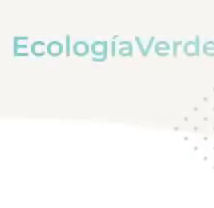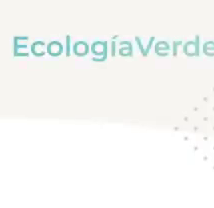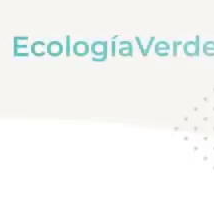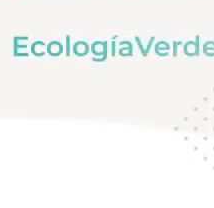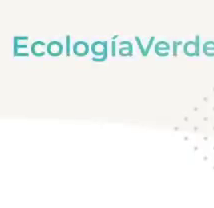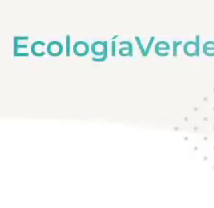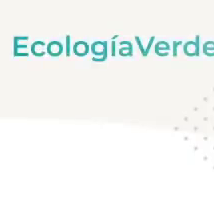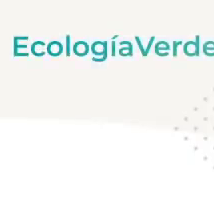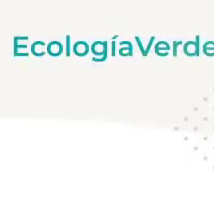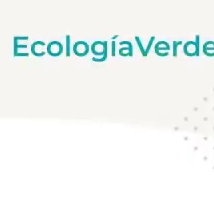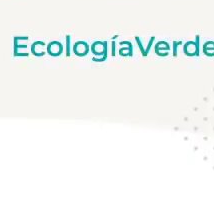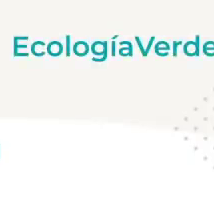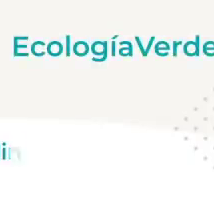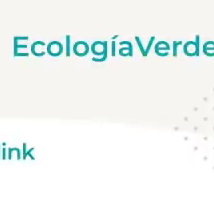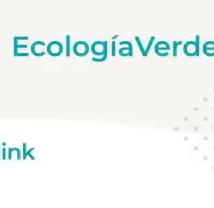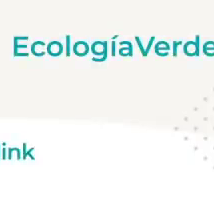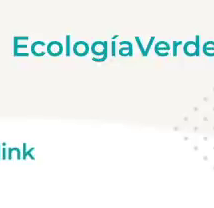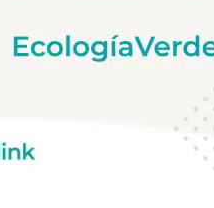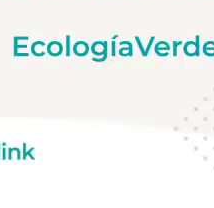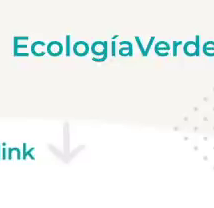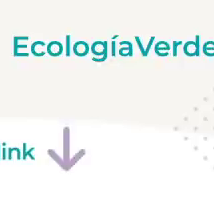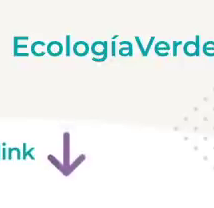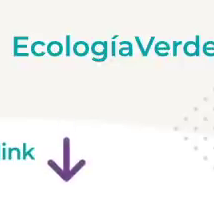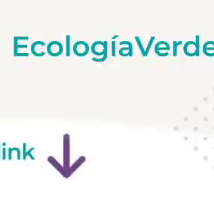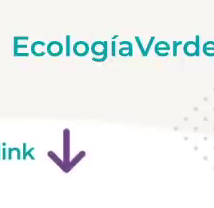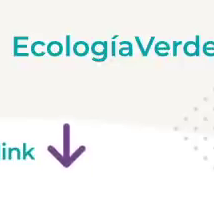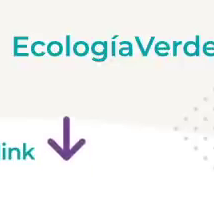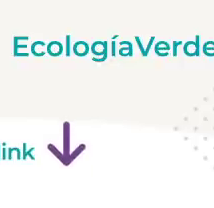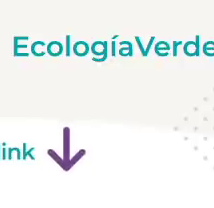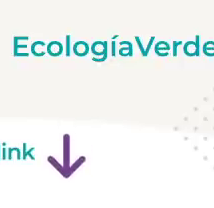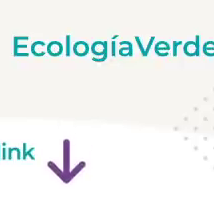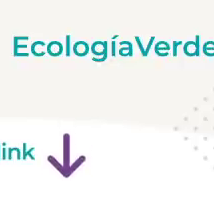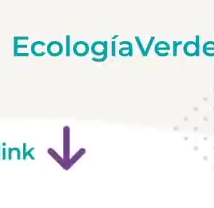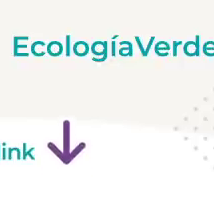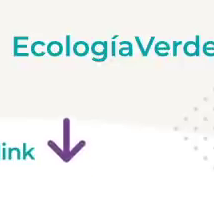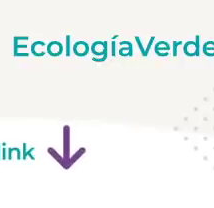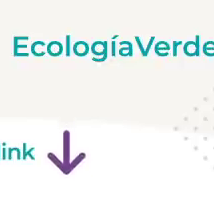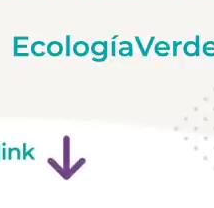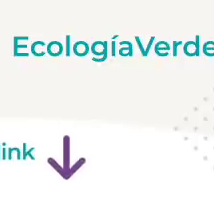Para ver este video, encuentre el link aquí abajo en la descripción.